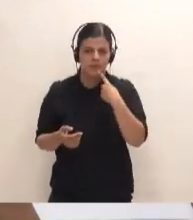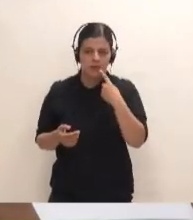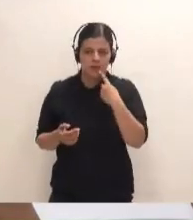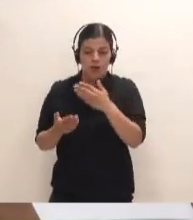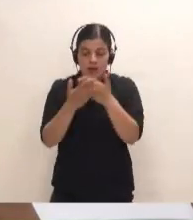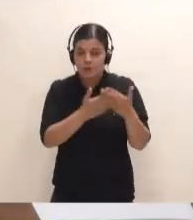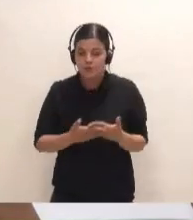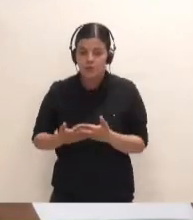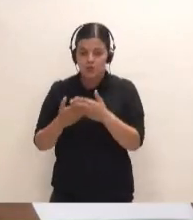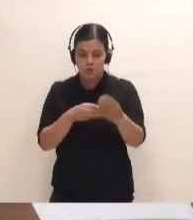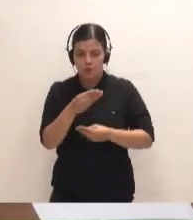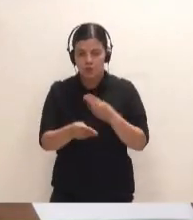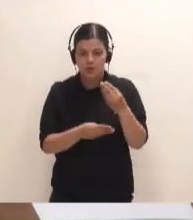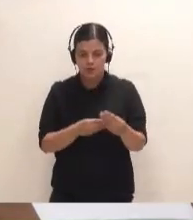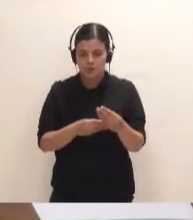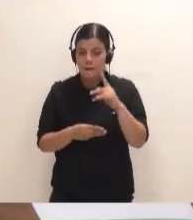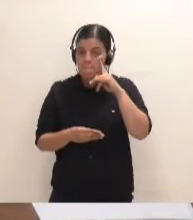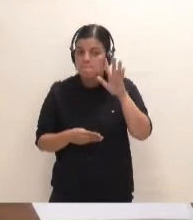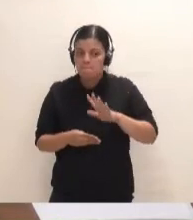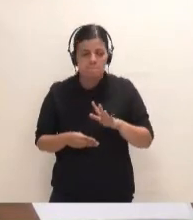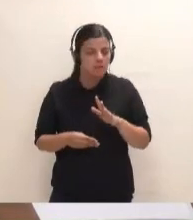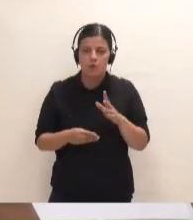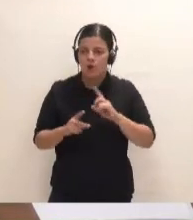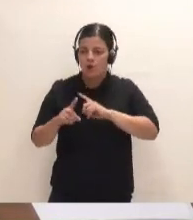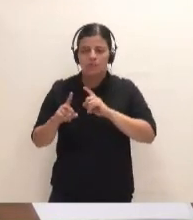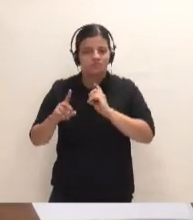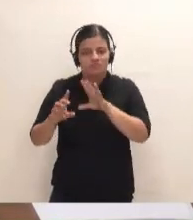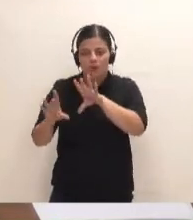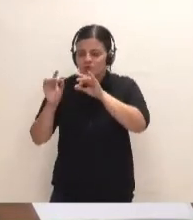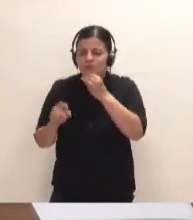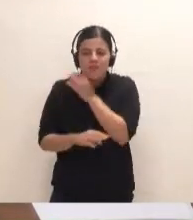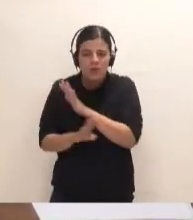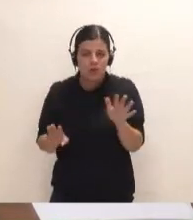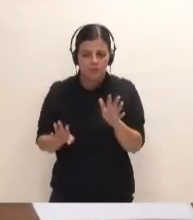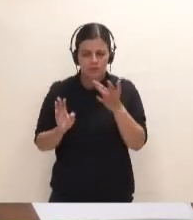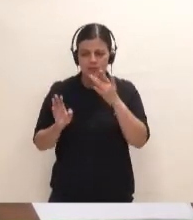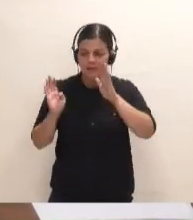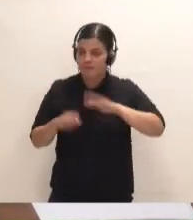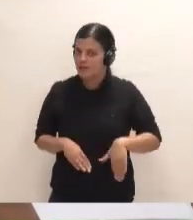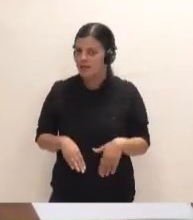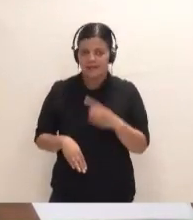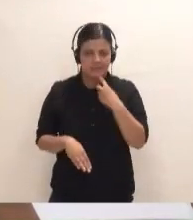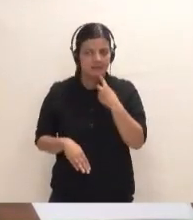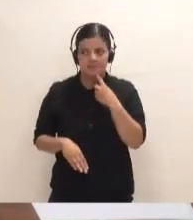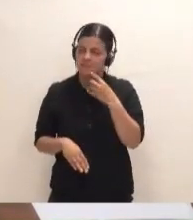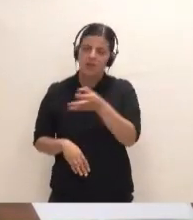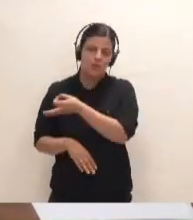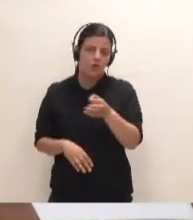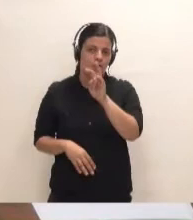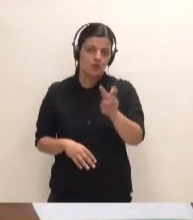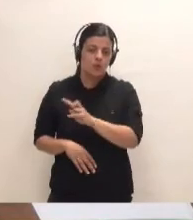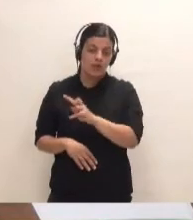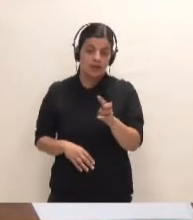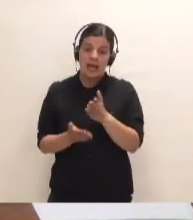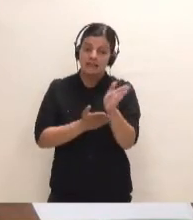de los estudios que se habían realizado parecía que era la mejor opción. Pero que si esa opción al final se determina que no es la adecuada, que hay